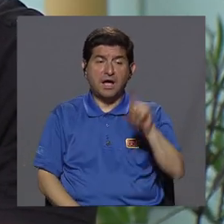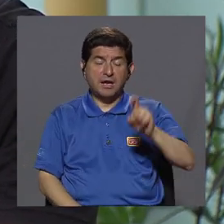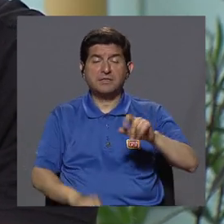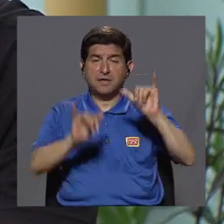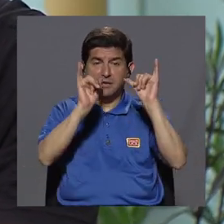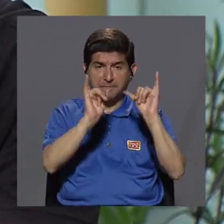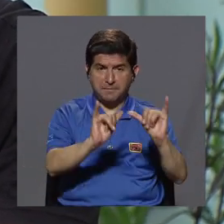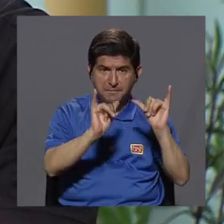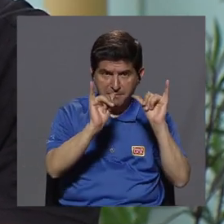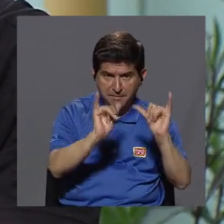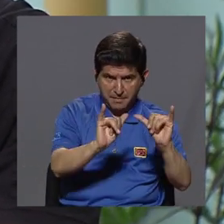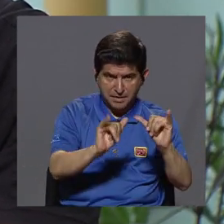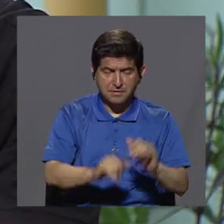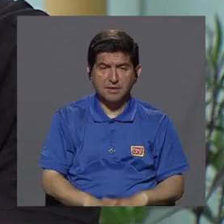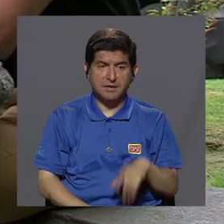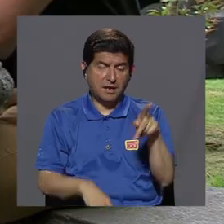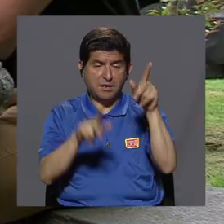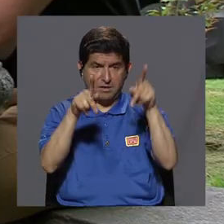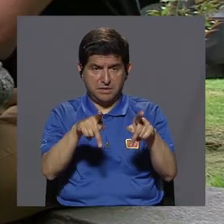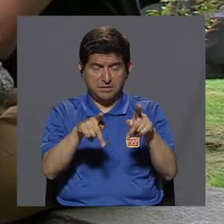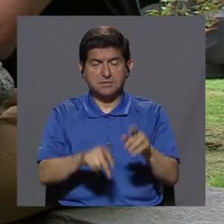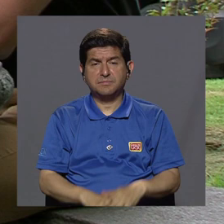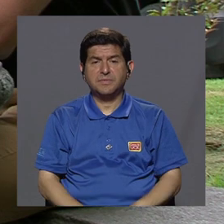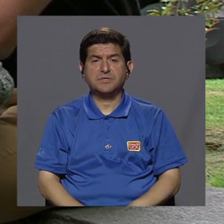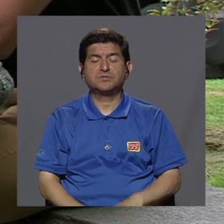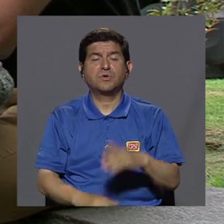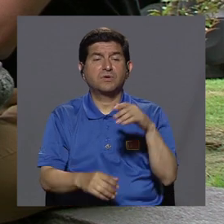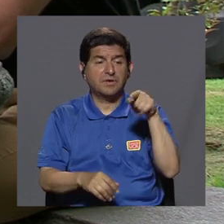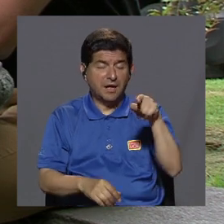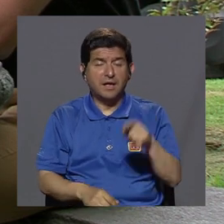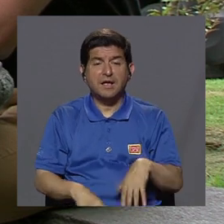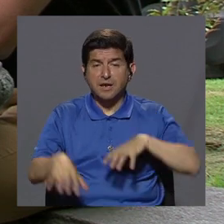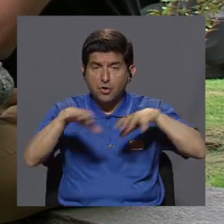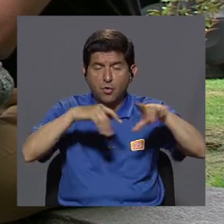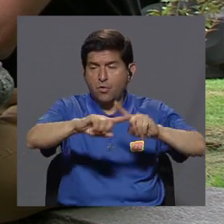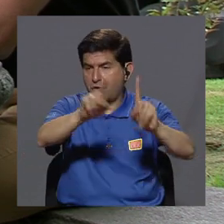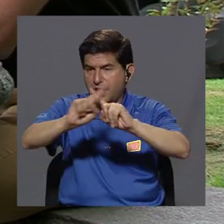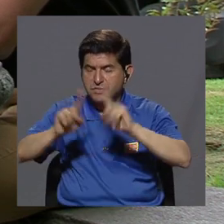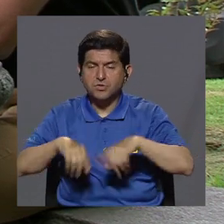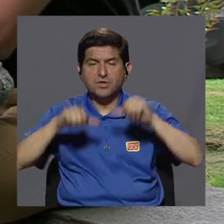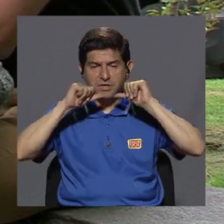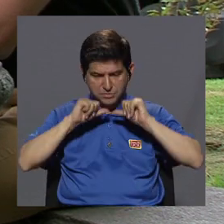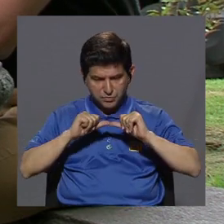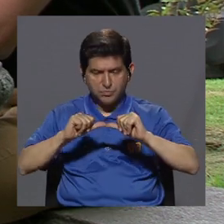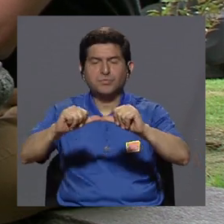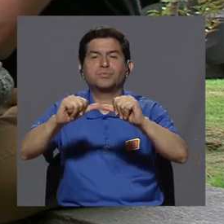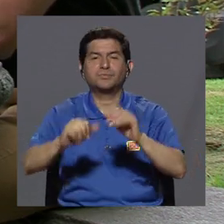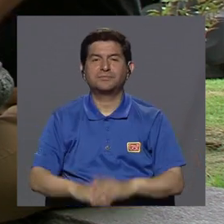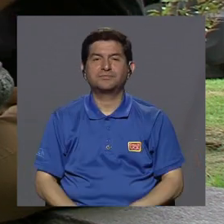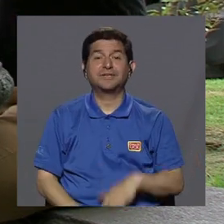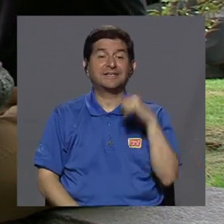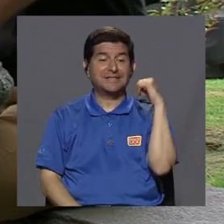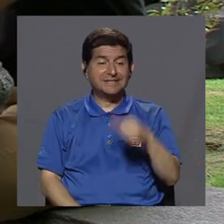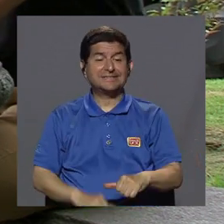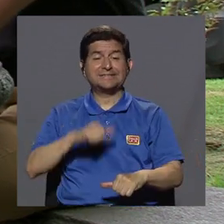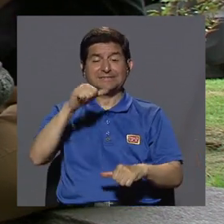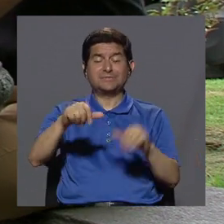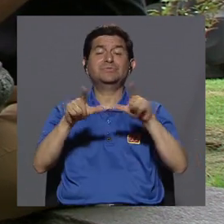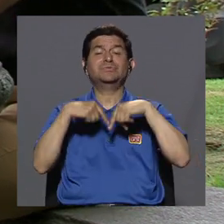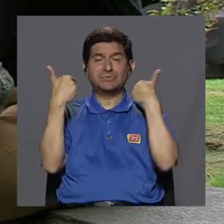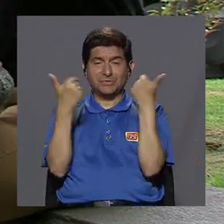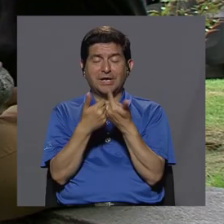tenemos que mantenerla generándole acciones para que se continúe ahí. Entonces, es una lucha